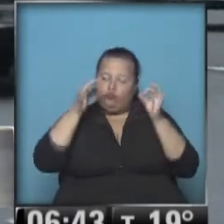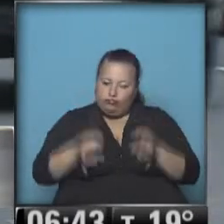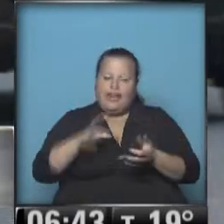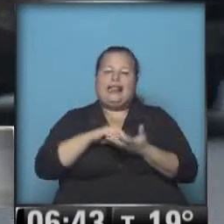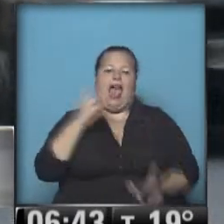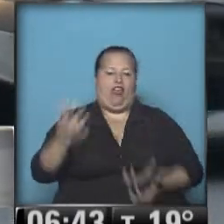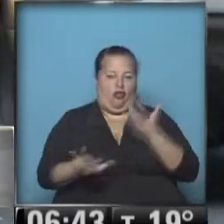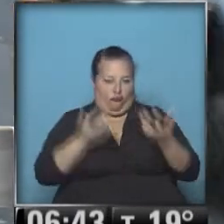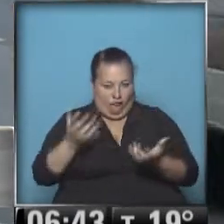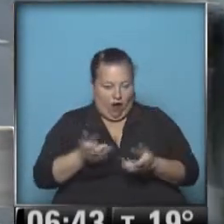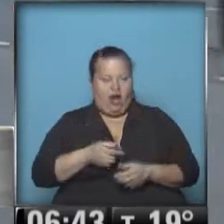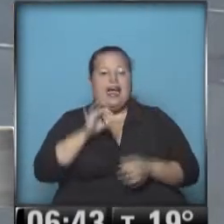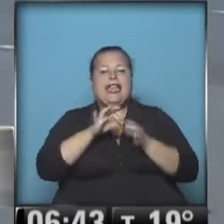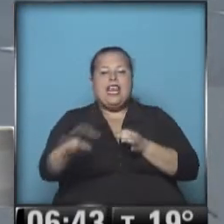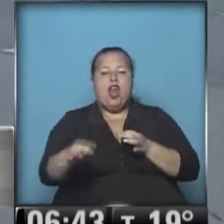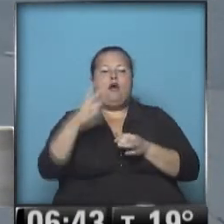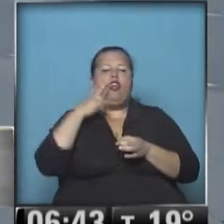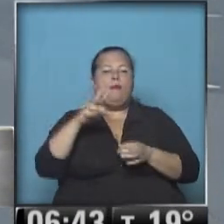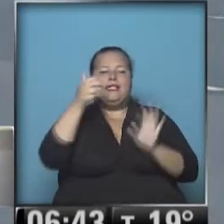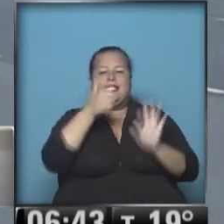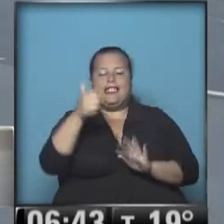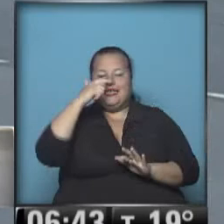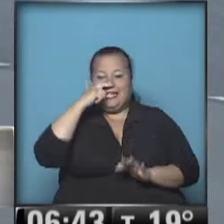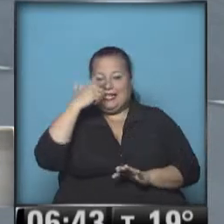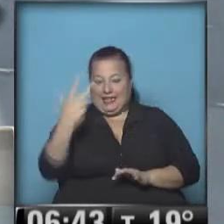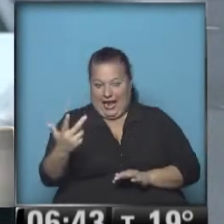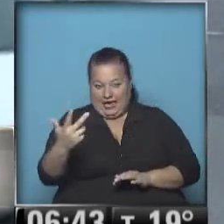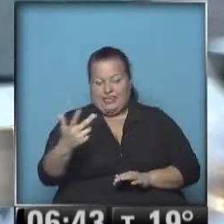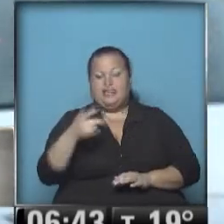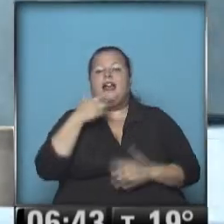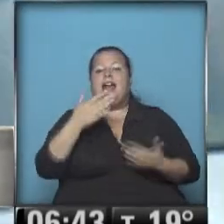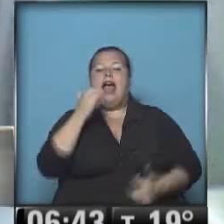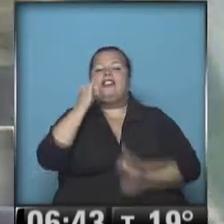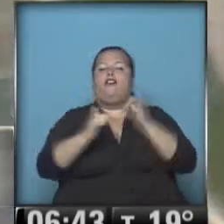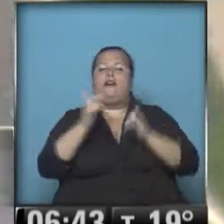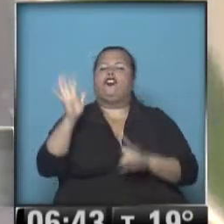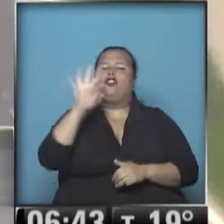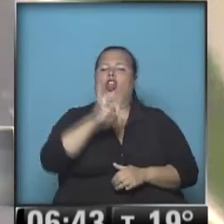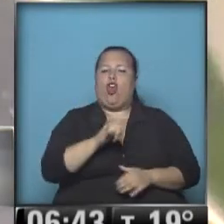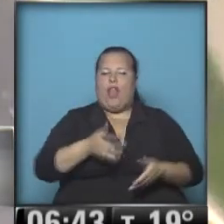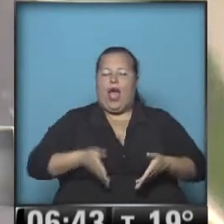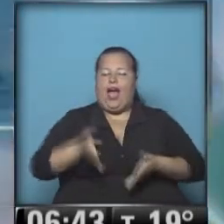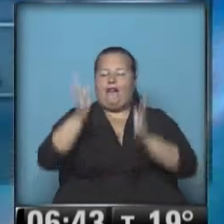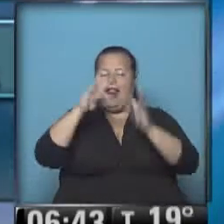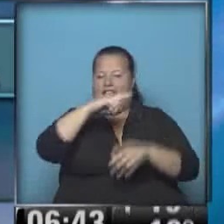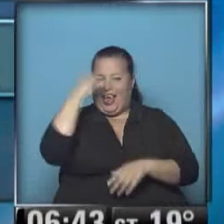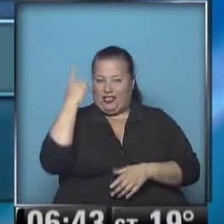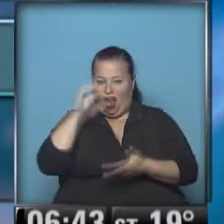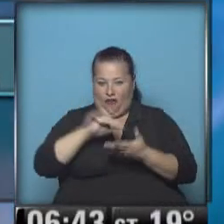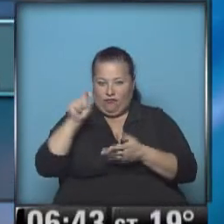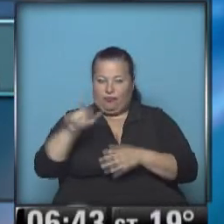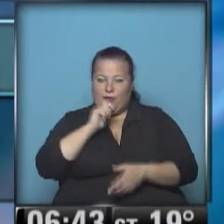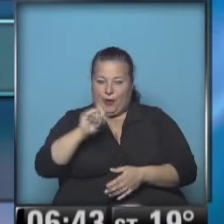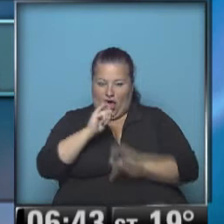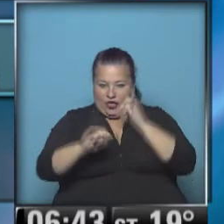Tierra del Fuego, al kilómetro 2673, a través de la información que hay ahí uno suministra en la Oficina de Prensa de